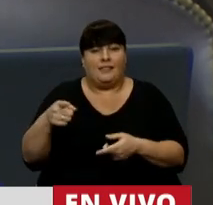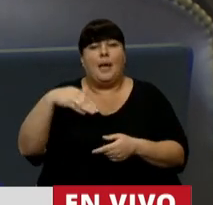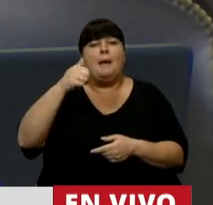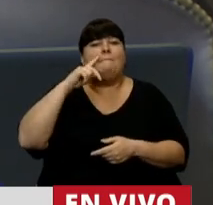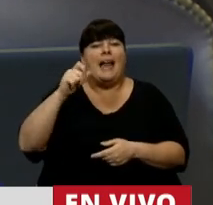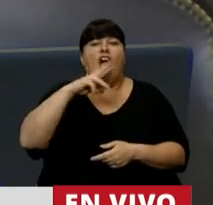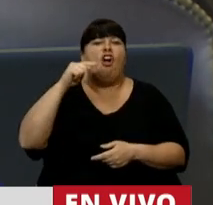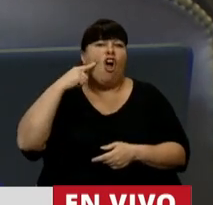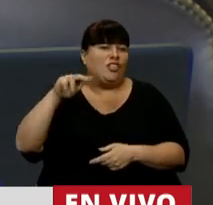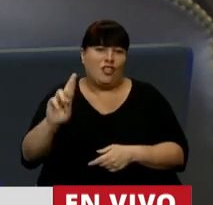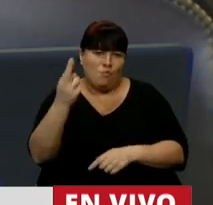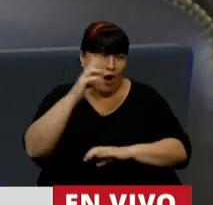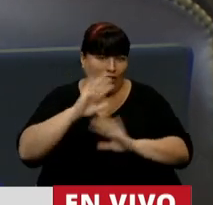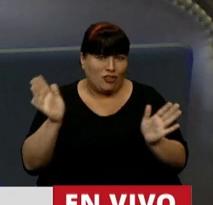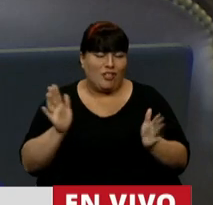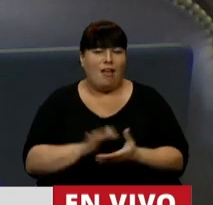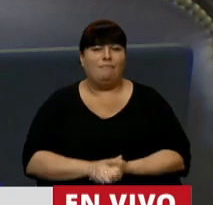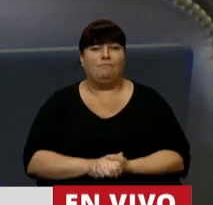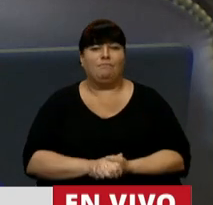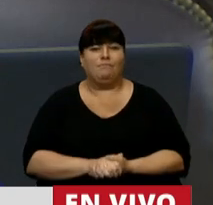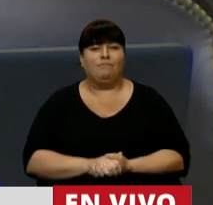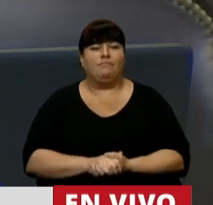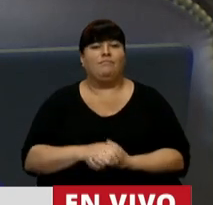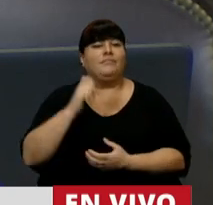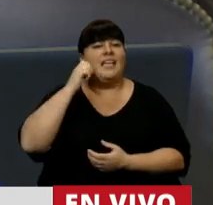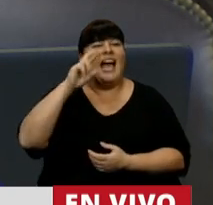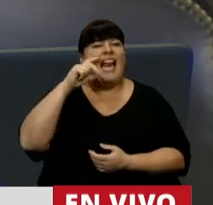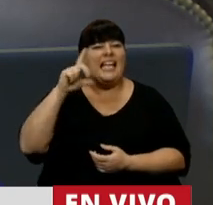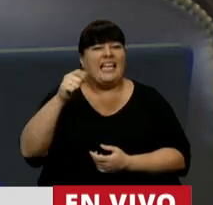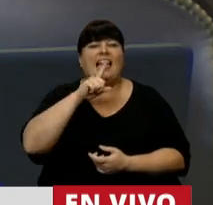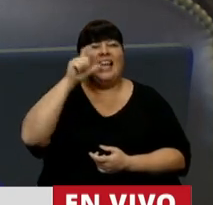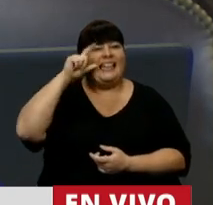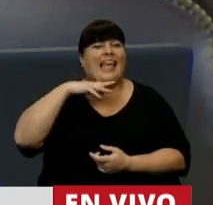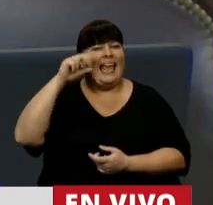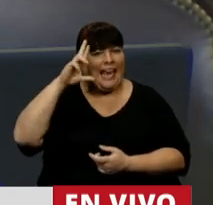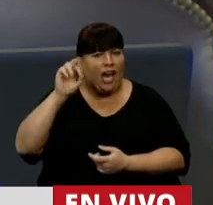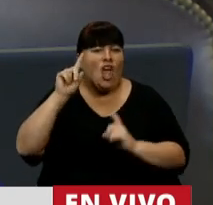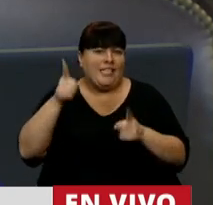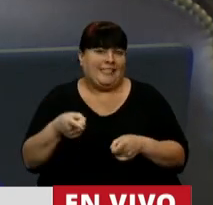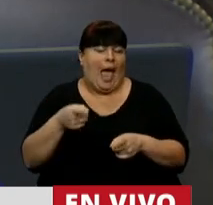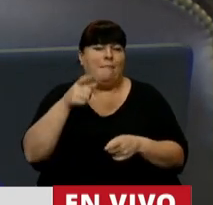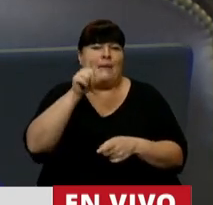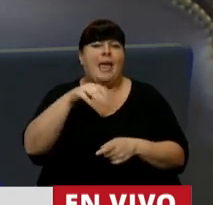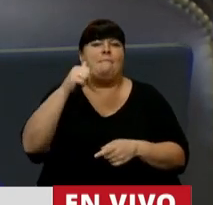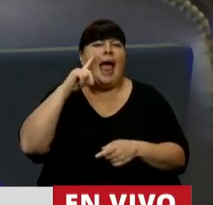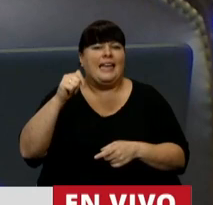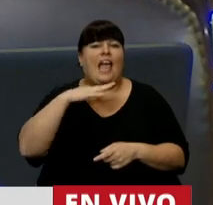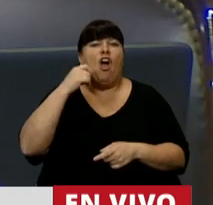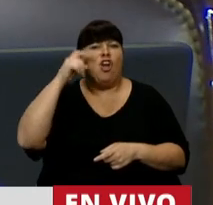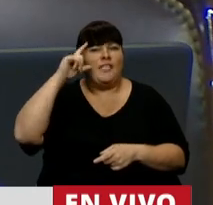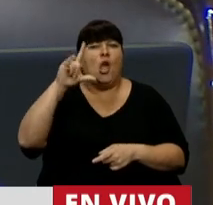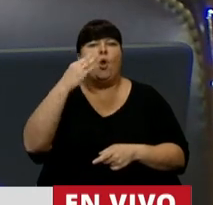Conti, ya no está entre nosotras, Graciela Tejero Coni, y también son referencia a María José